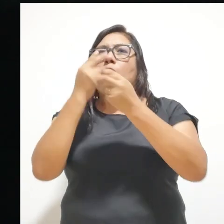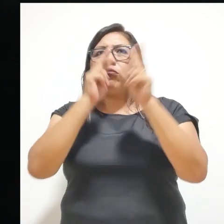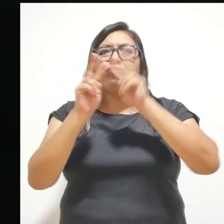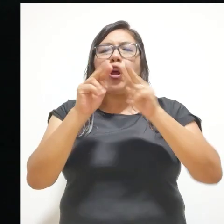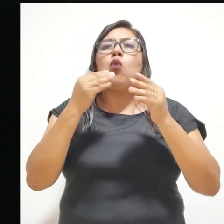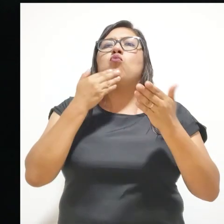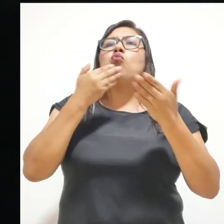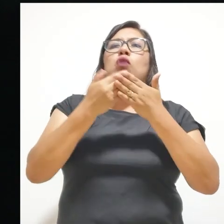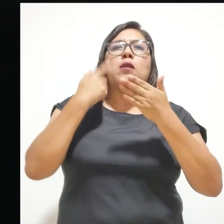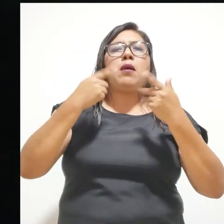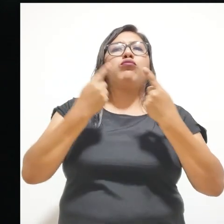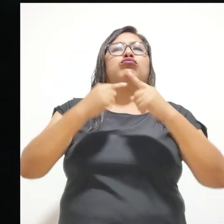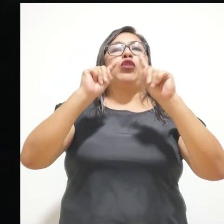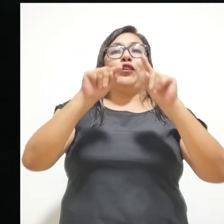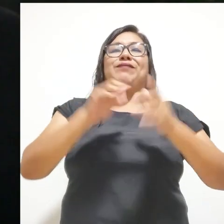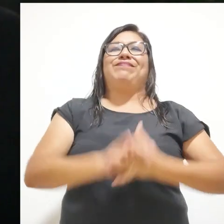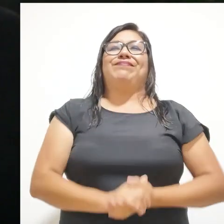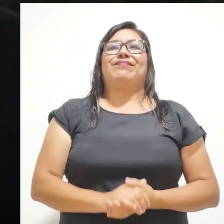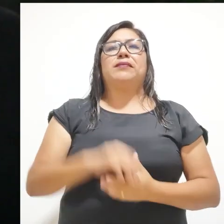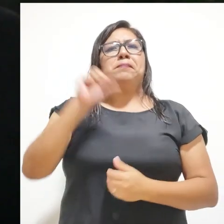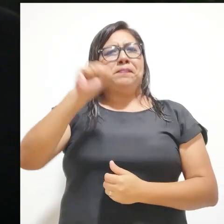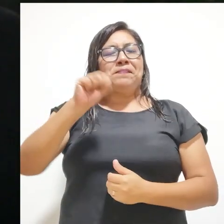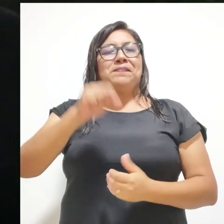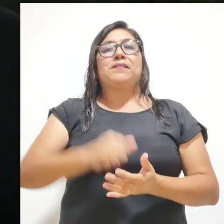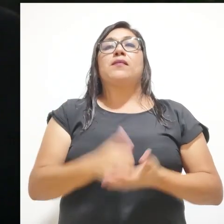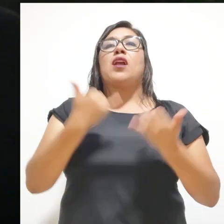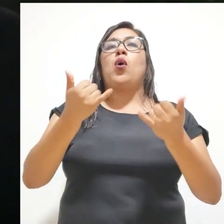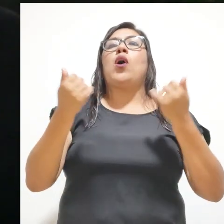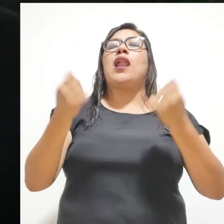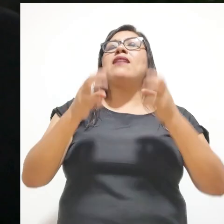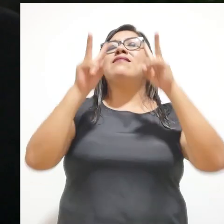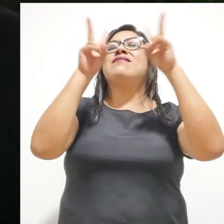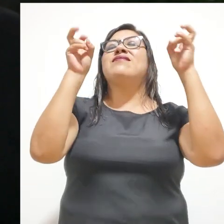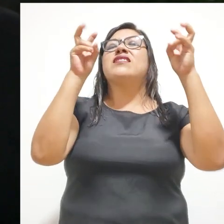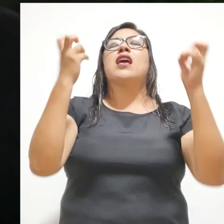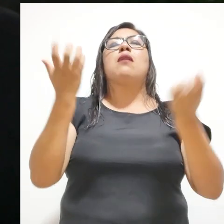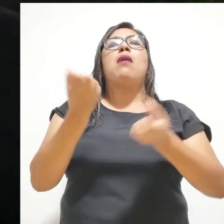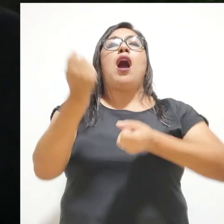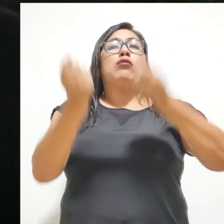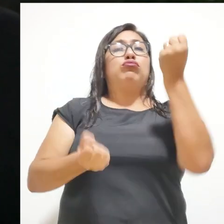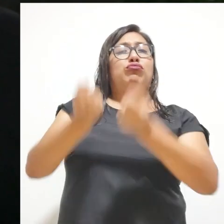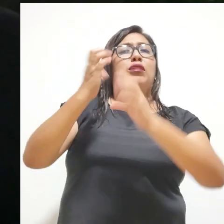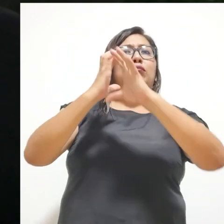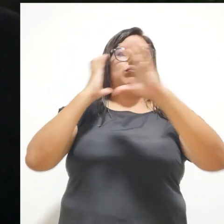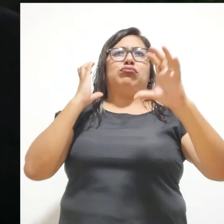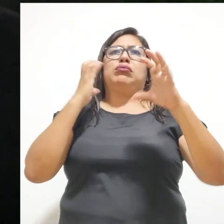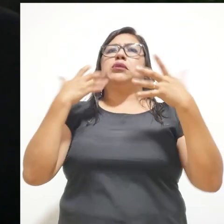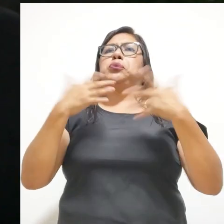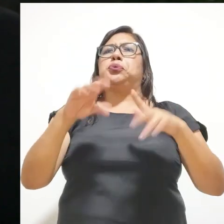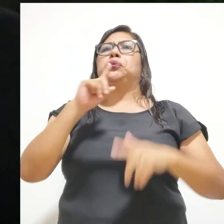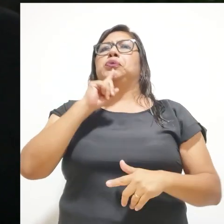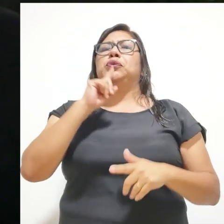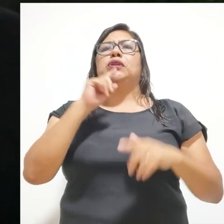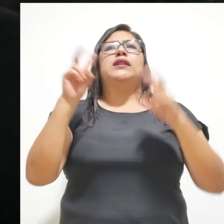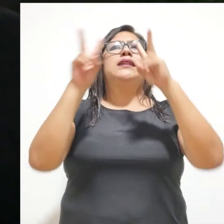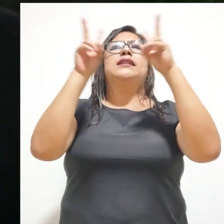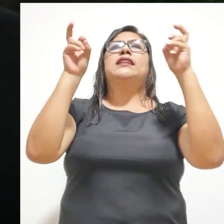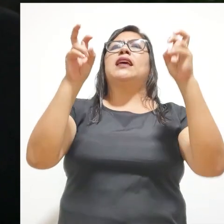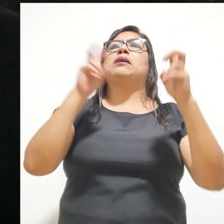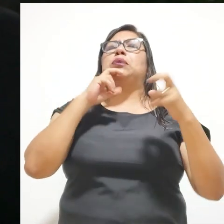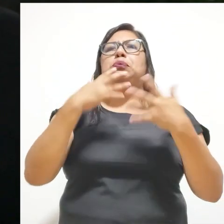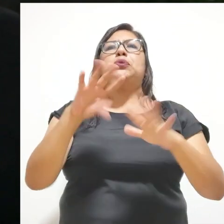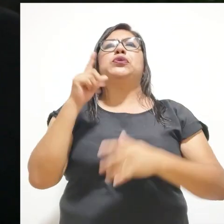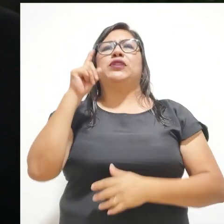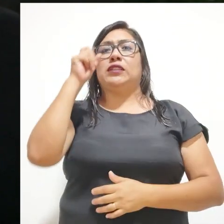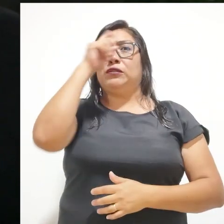y monitoreo más eficaz para que esto se cumpla. Claro que sí. El tema del transporte también es un tema bastante álgido